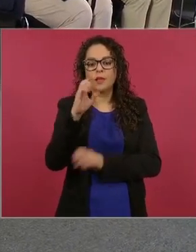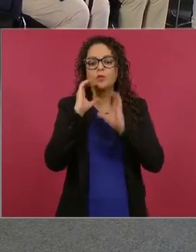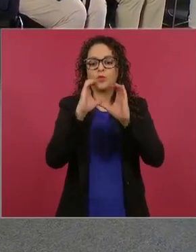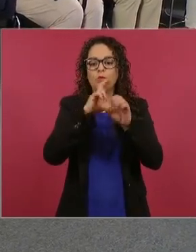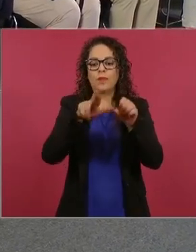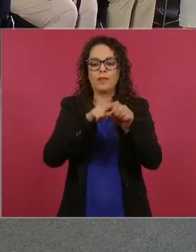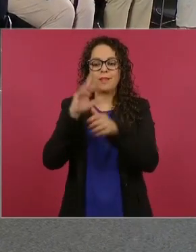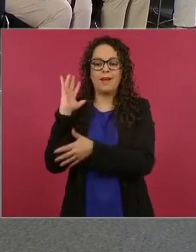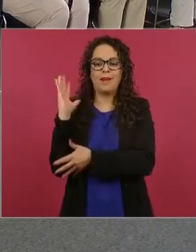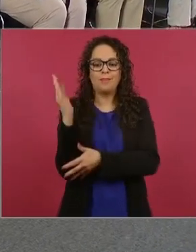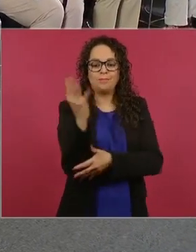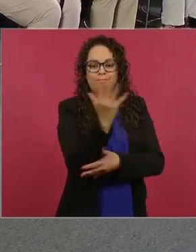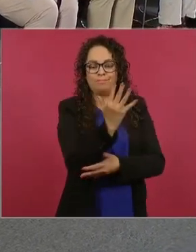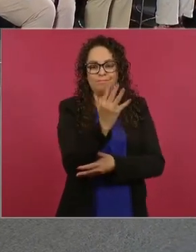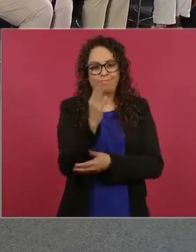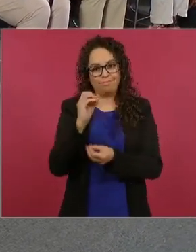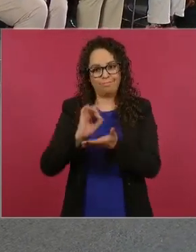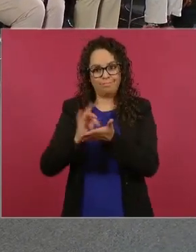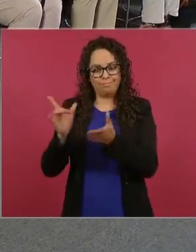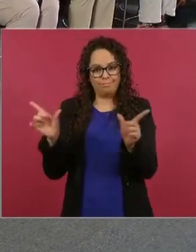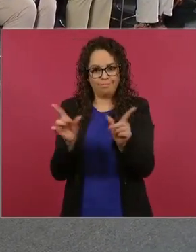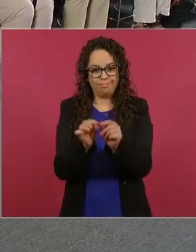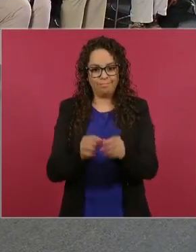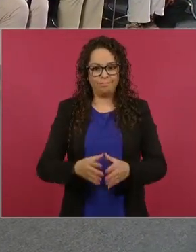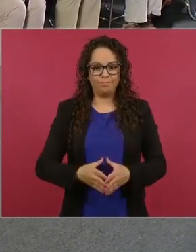Gracias. Gracias. bien, gracias. Gracias.